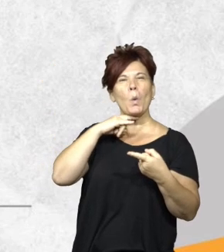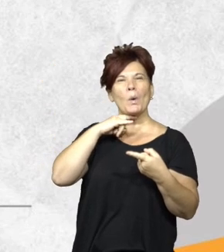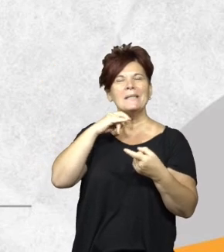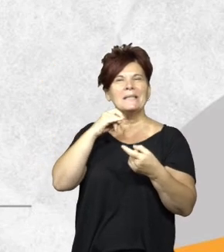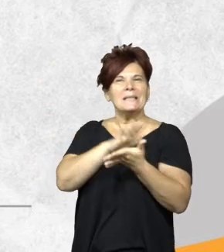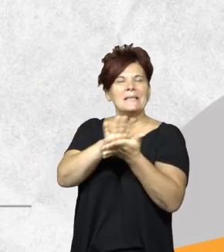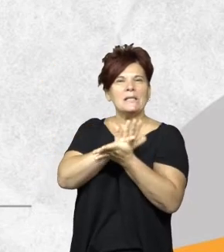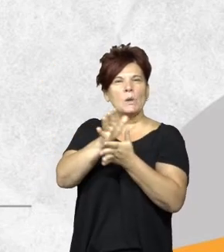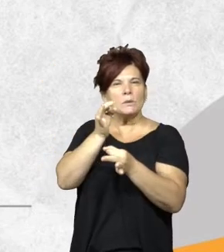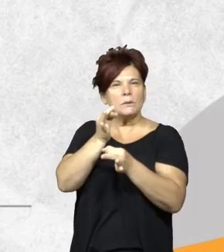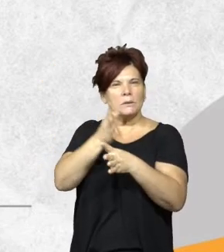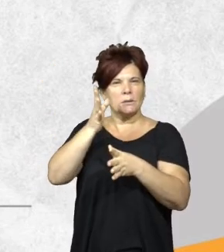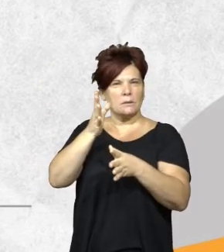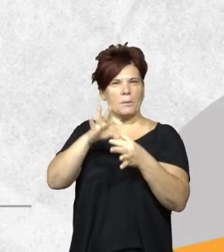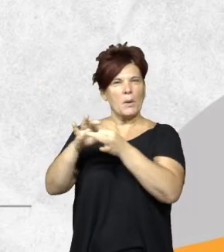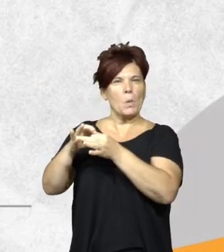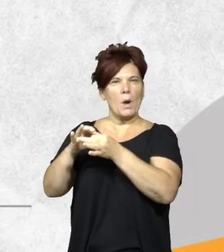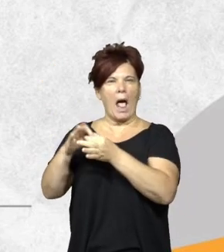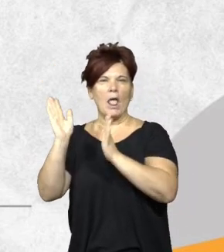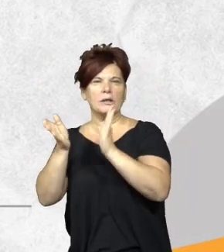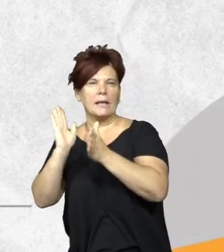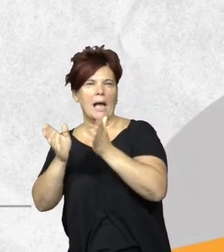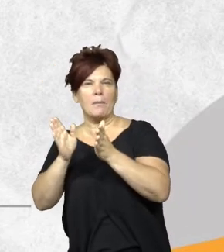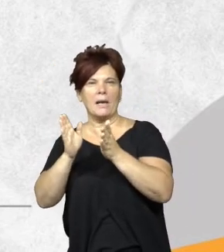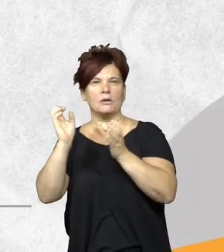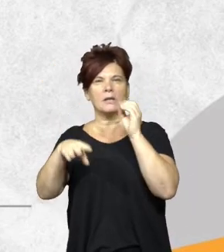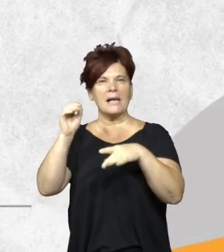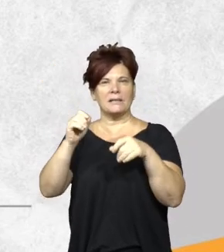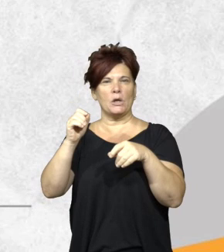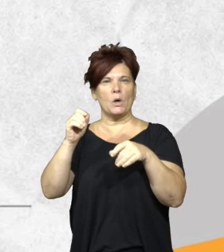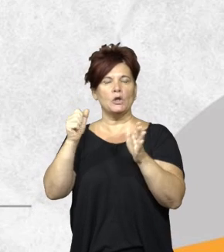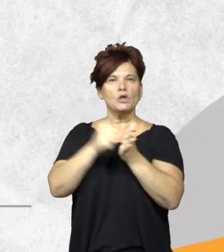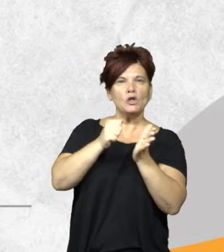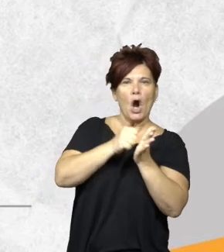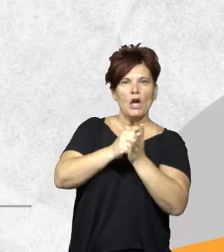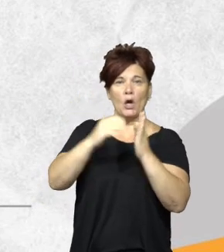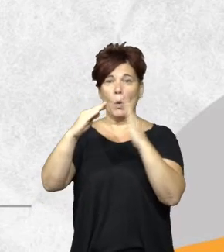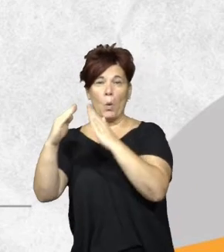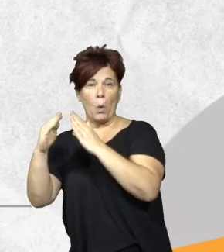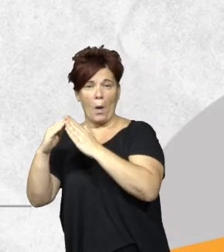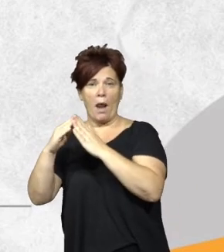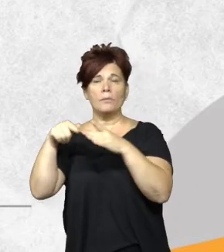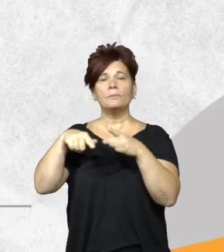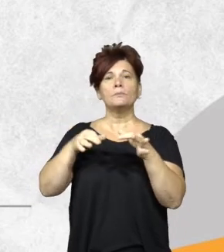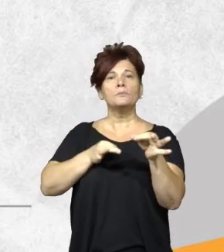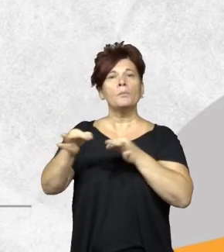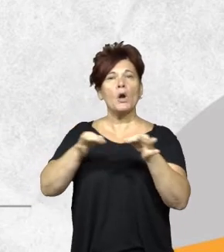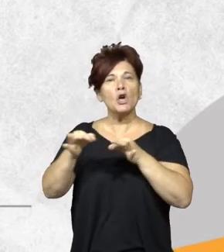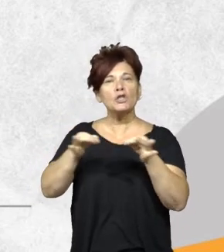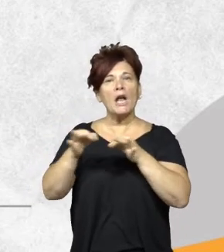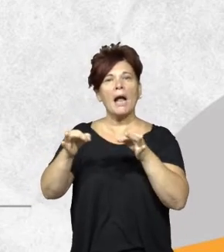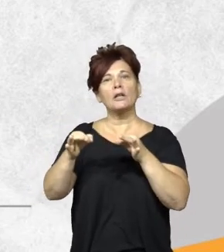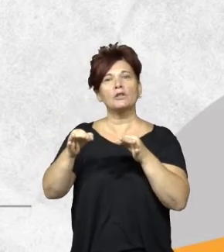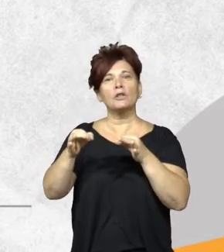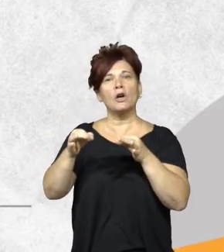particular con lo que es la gestión de los residuos sólidos urbanos, en Jujuy se está llevando a cabo un proyecto que se llama Proyecto JIR-SU-BEI, de